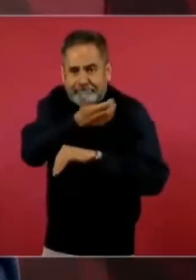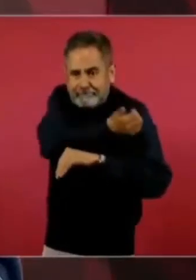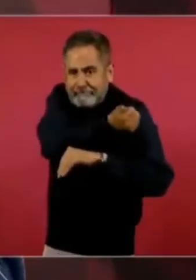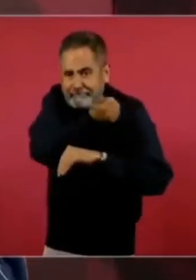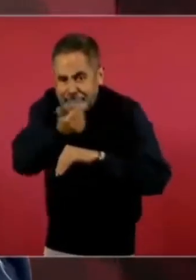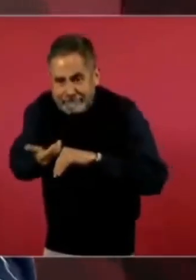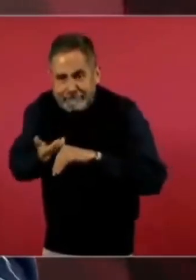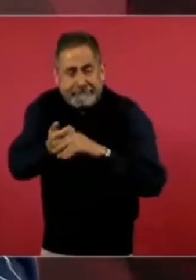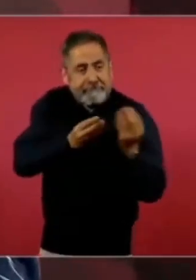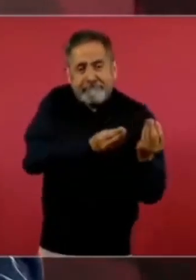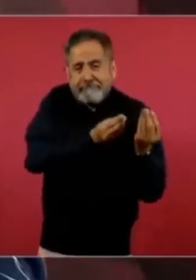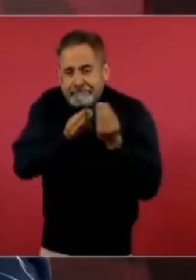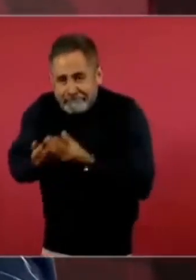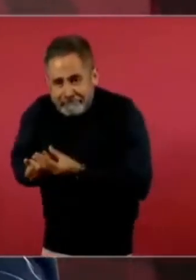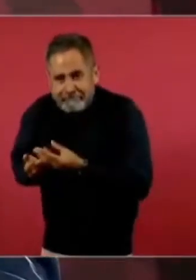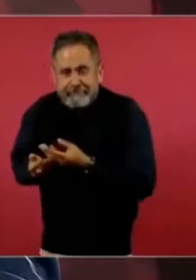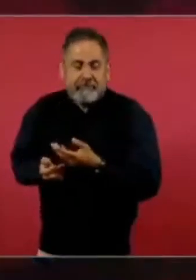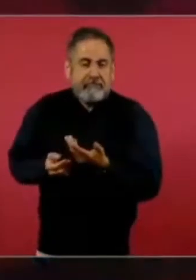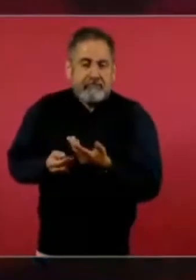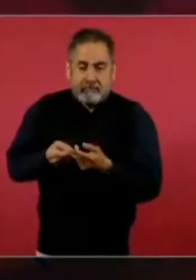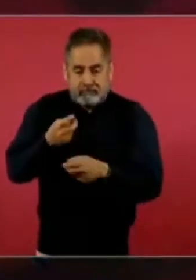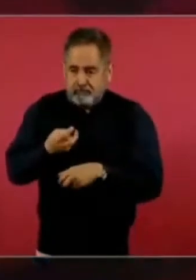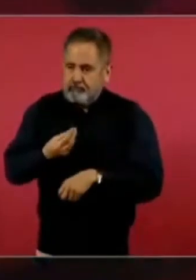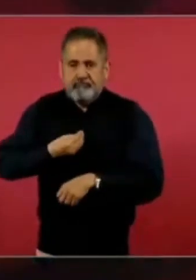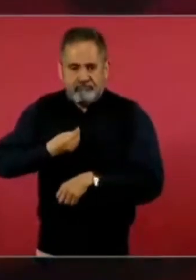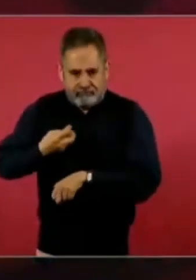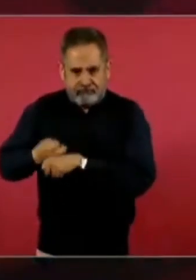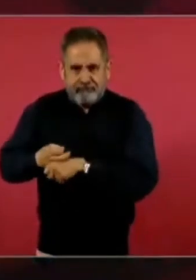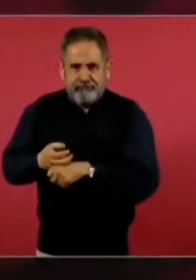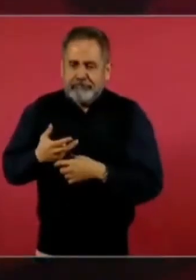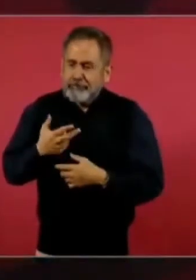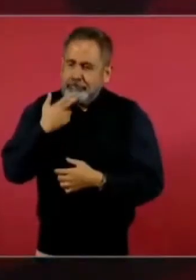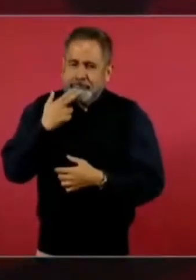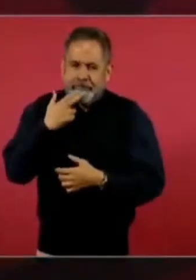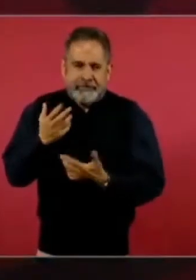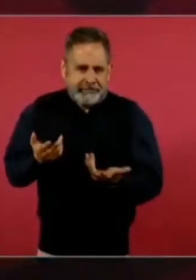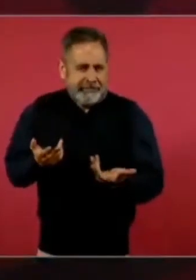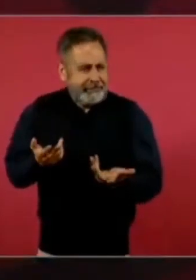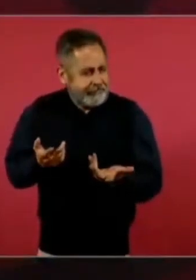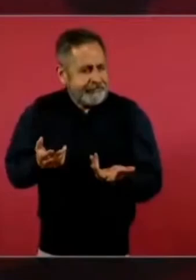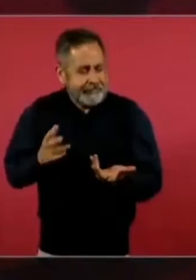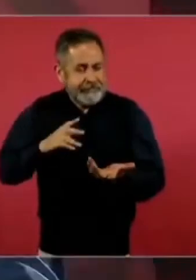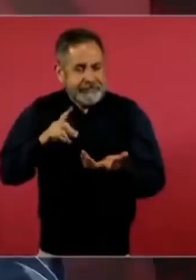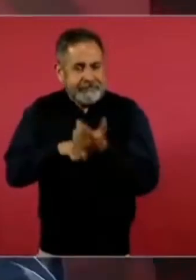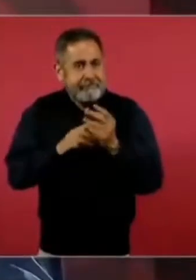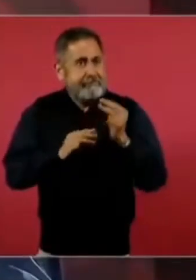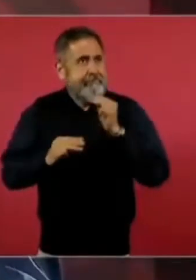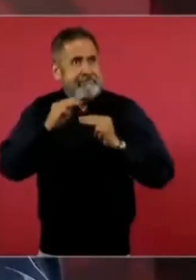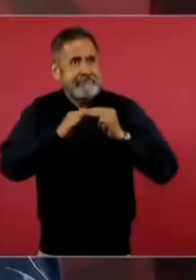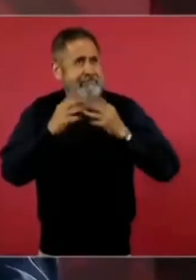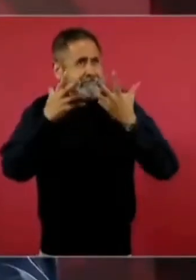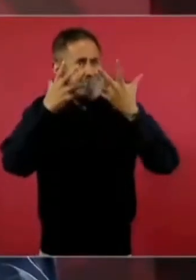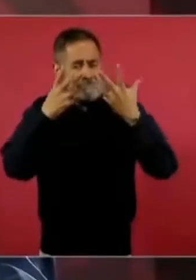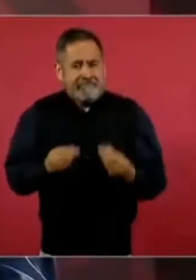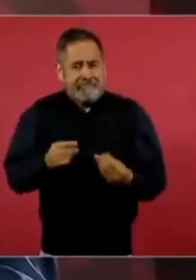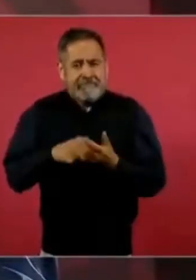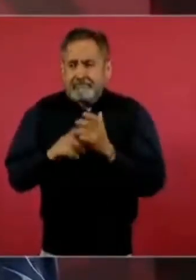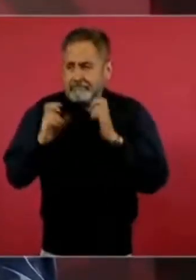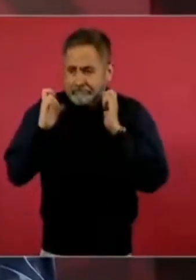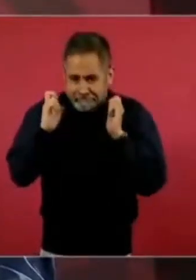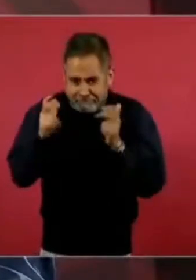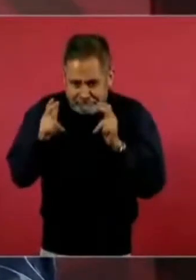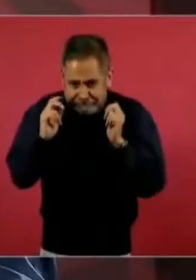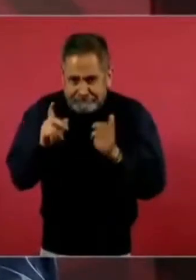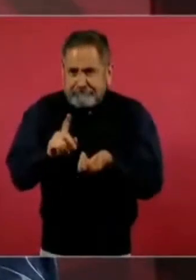porque es el que resiste. Y claro que hay montañas enormes en Chiapas,